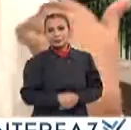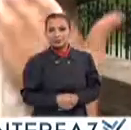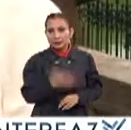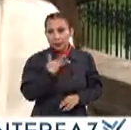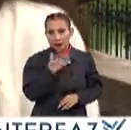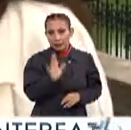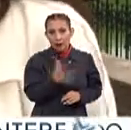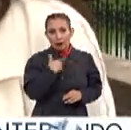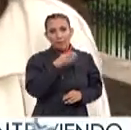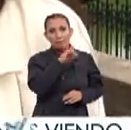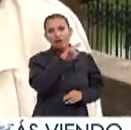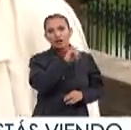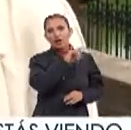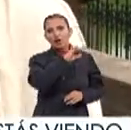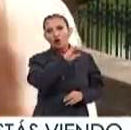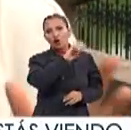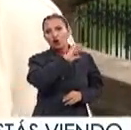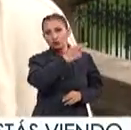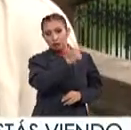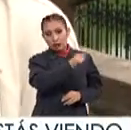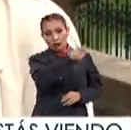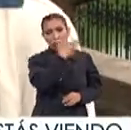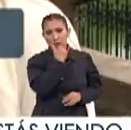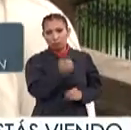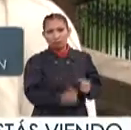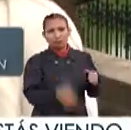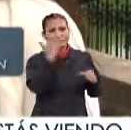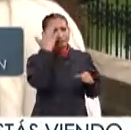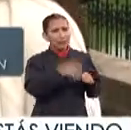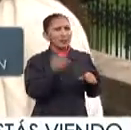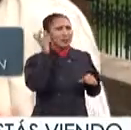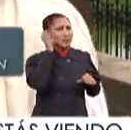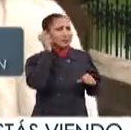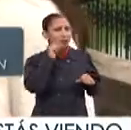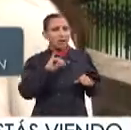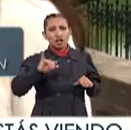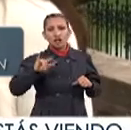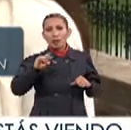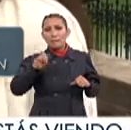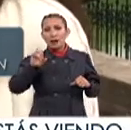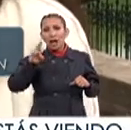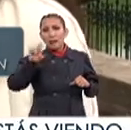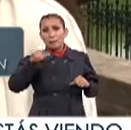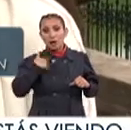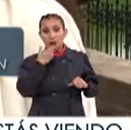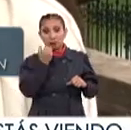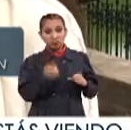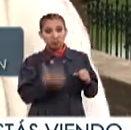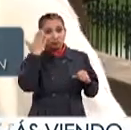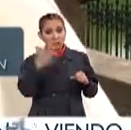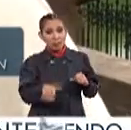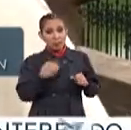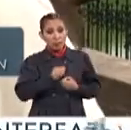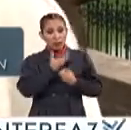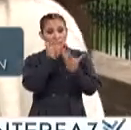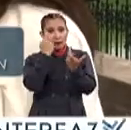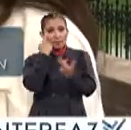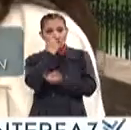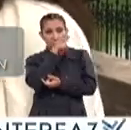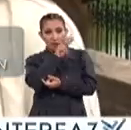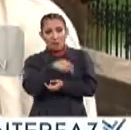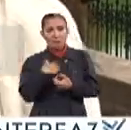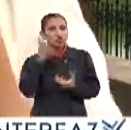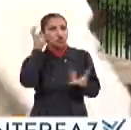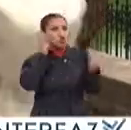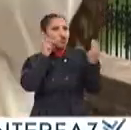piezas de Manuel Rocha y Turbide Que es un pionero del arte sonoro en México De Jorenz Barber Un pionero también de las poesías visuales Y